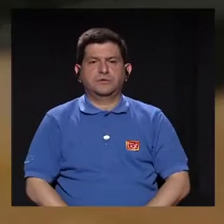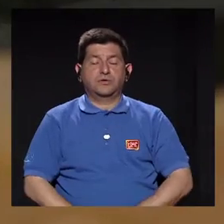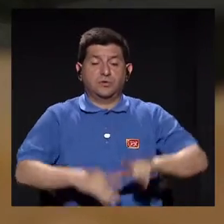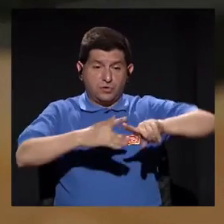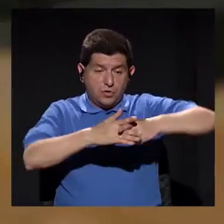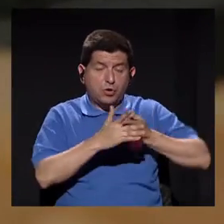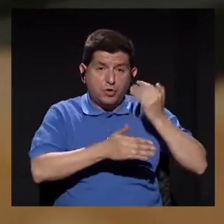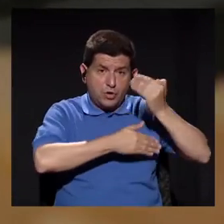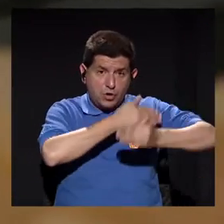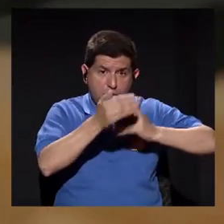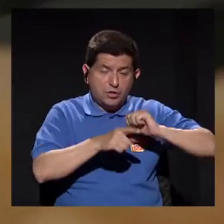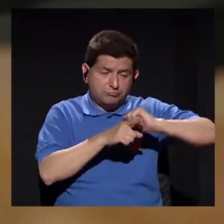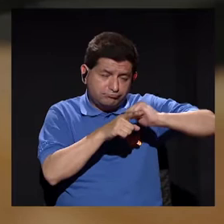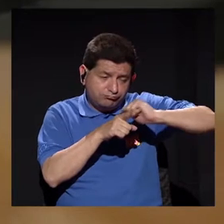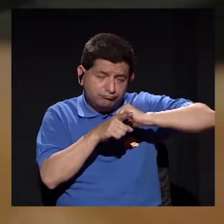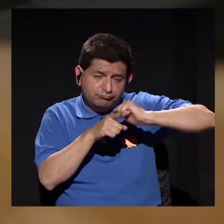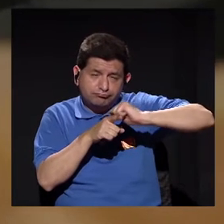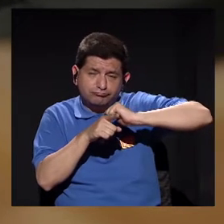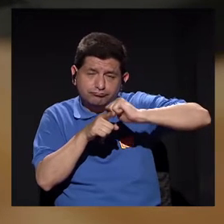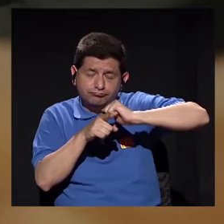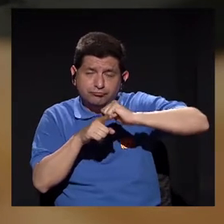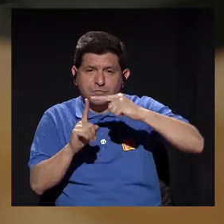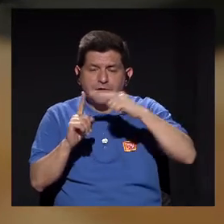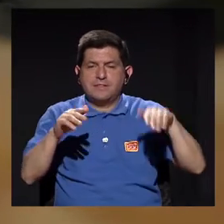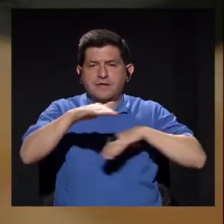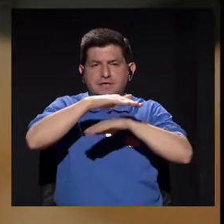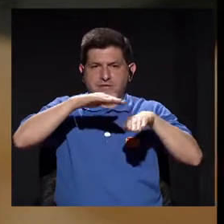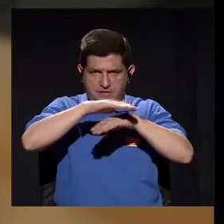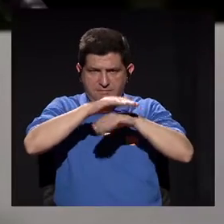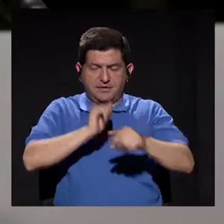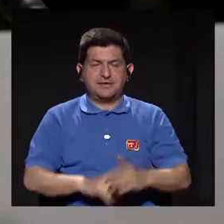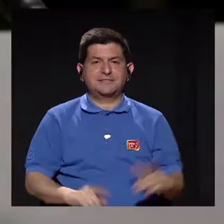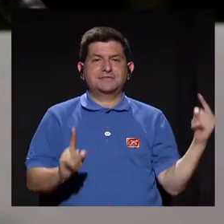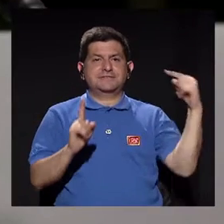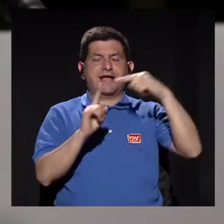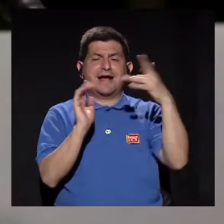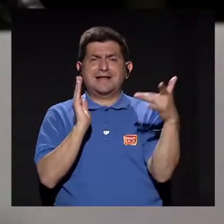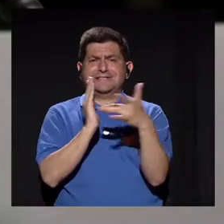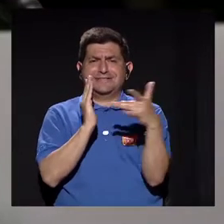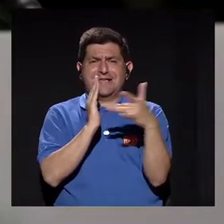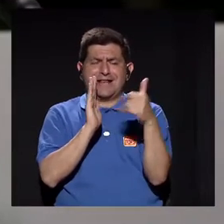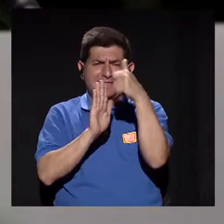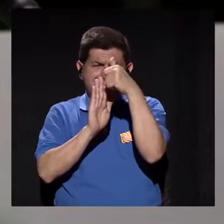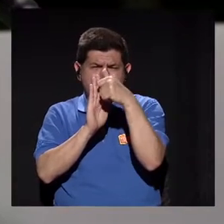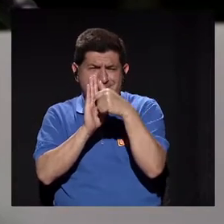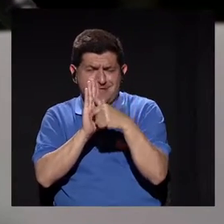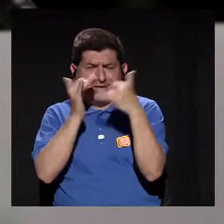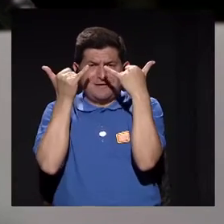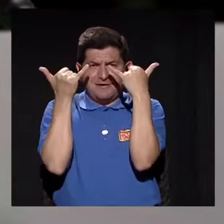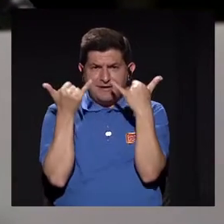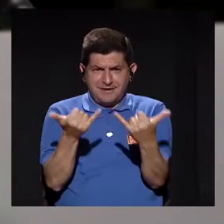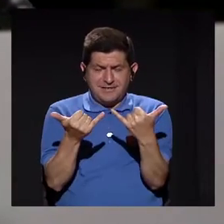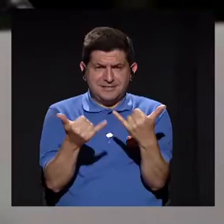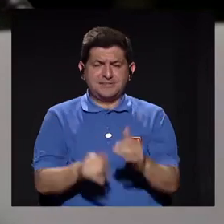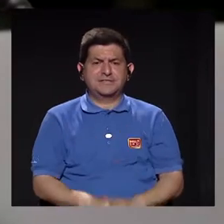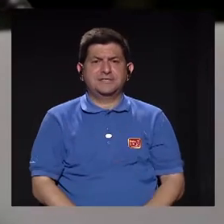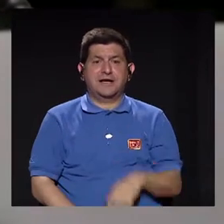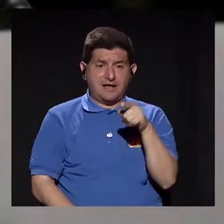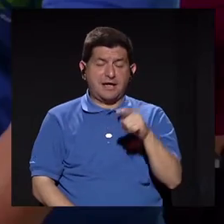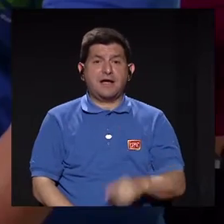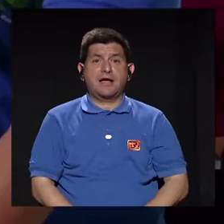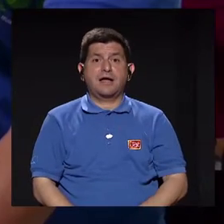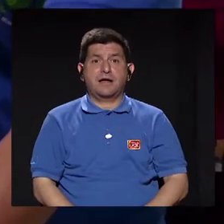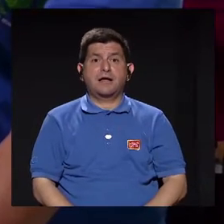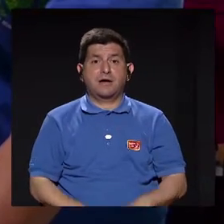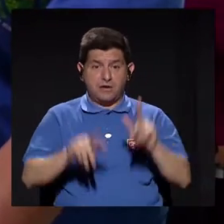de iniciar un proceso de entrenamiento desde lo básico hasta la técnica quirúrgica ya en cirugía